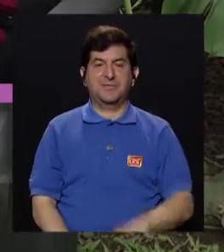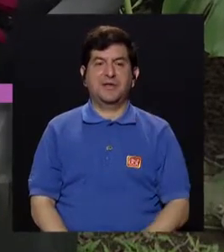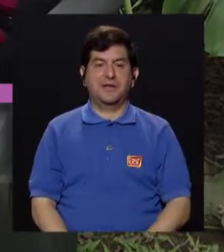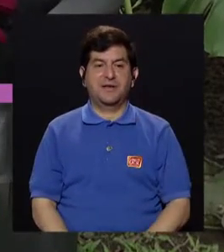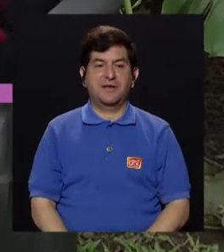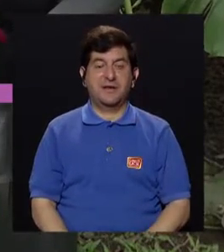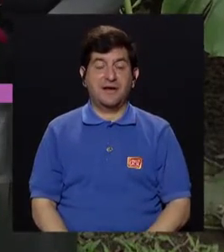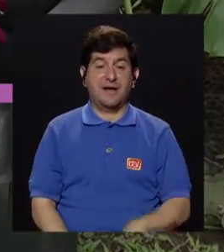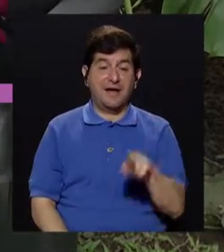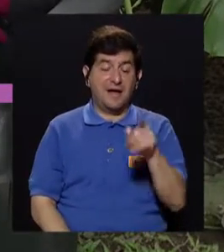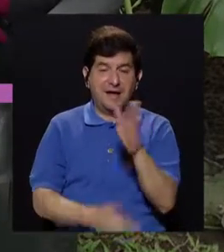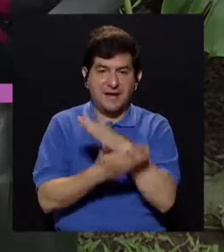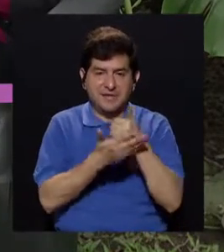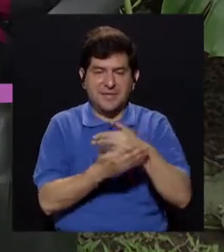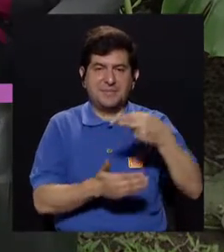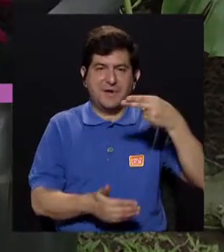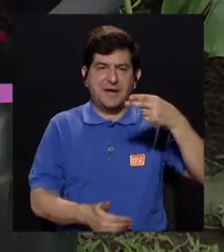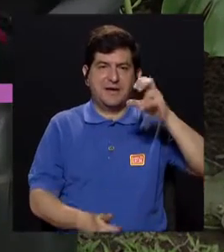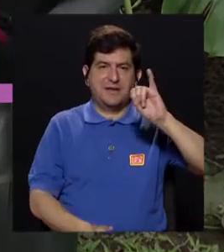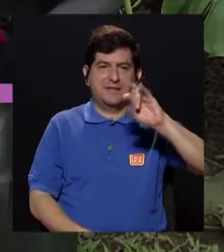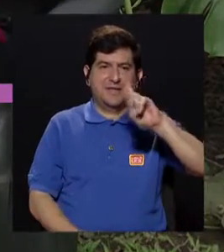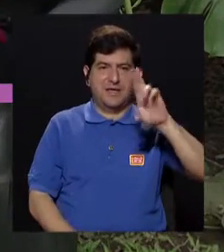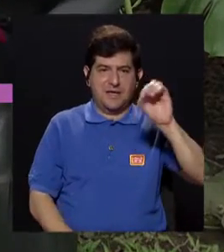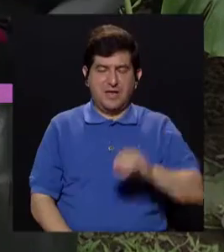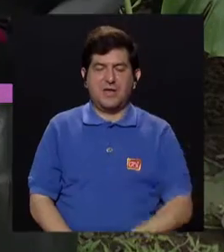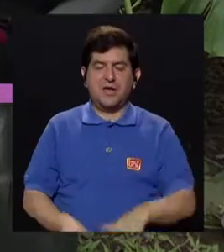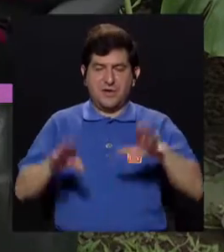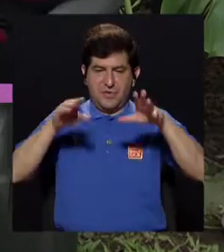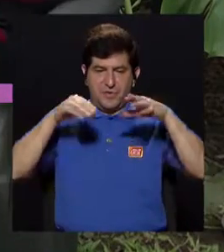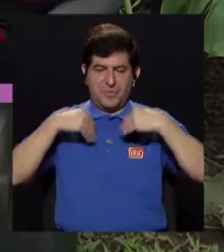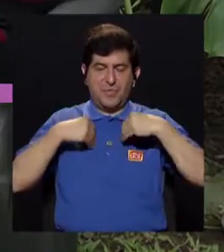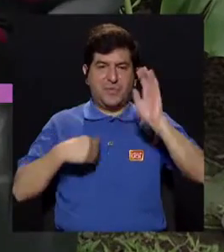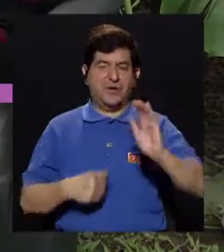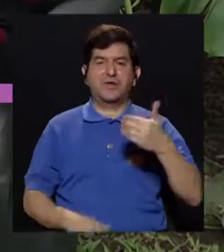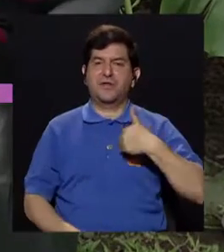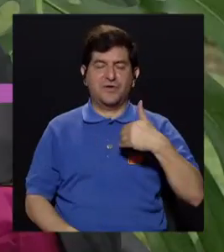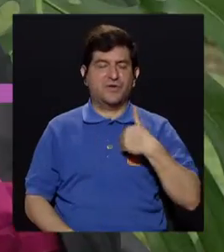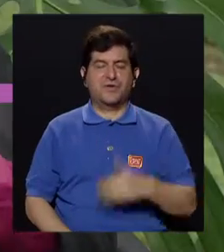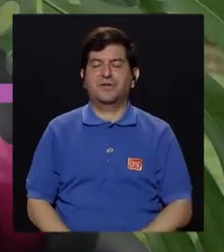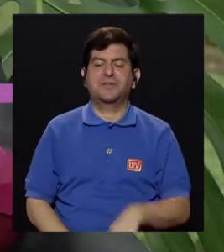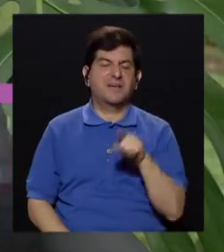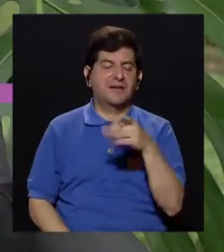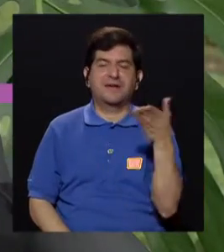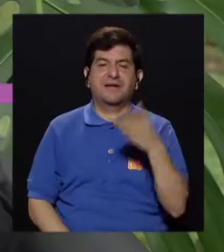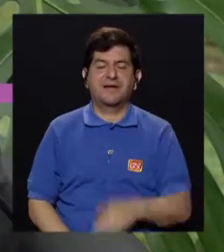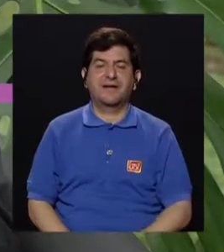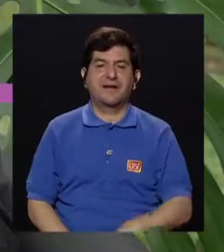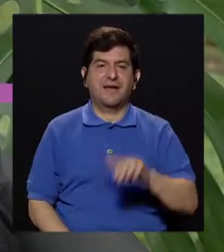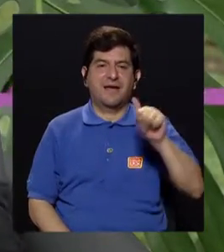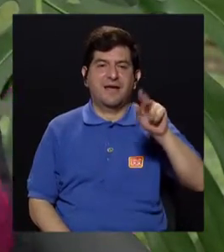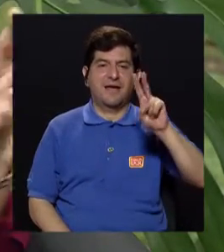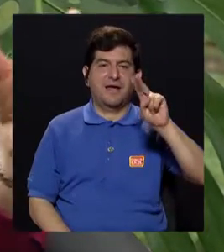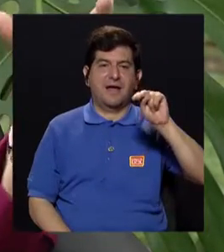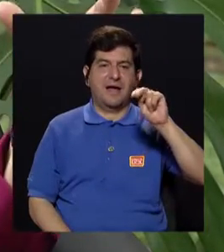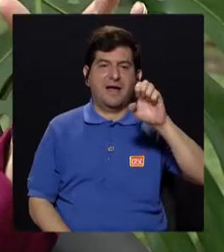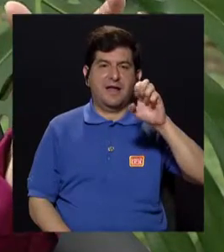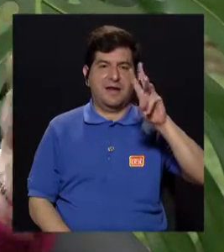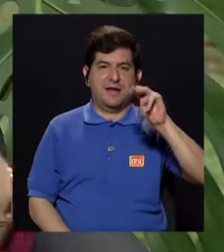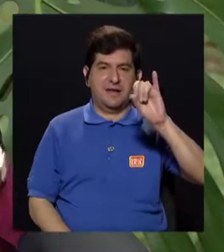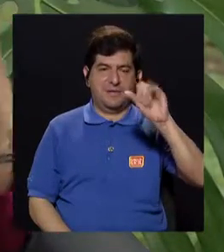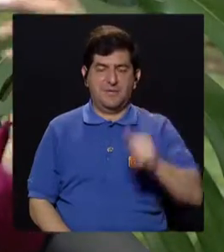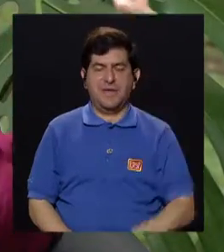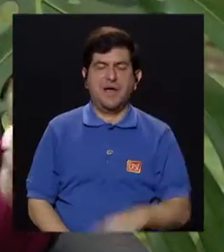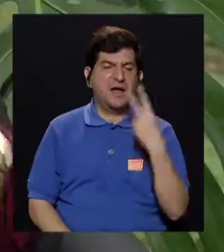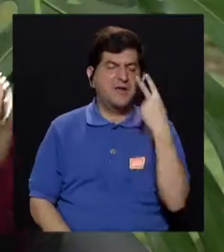hace que el hierro de ese pedacito de carne se absorba y que el niño no tenga anemia. Entonces, esos son detalles, no es llegar a ver